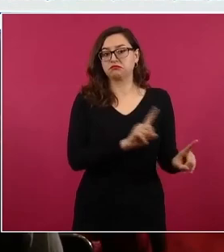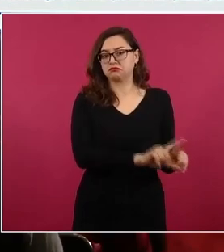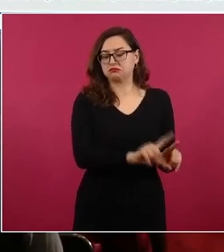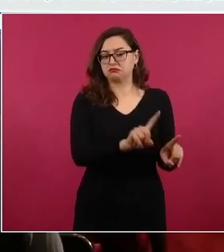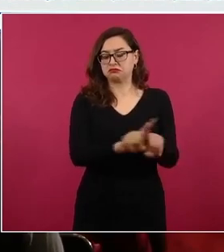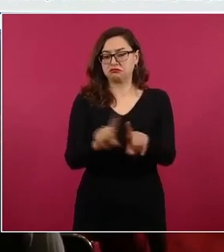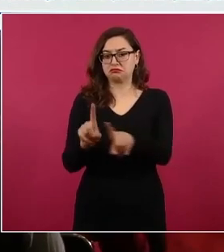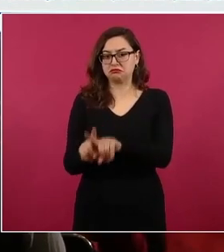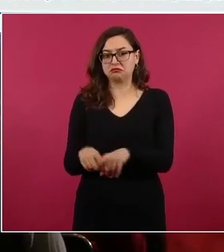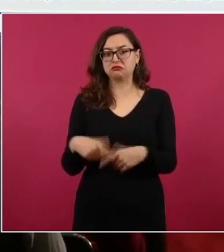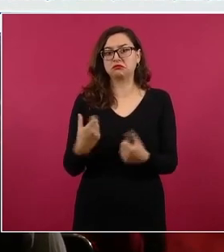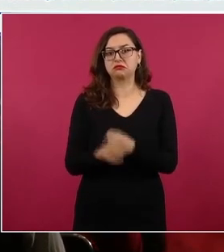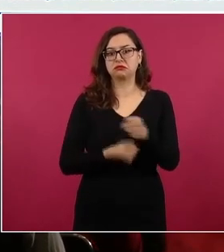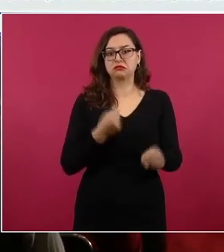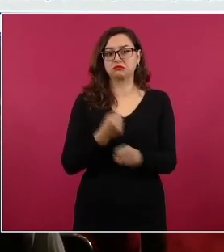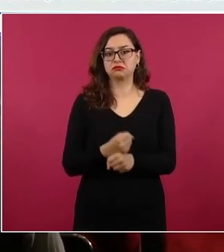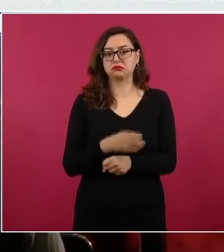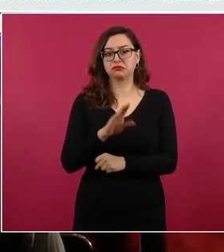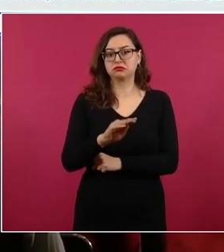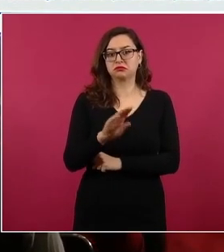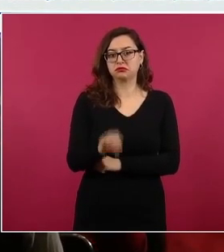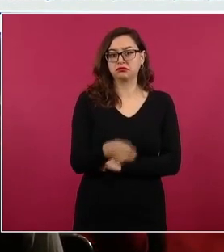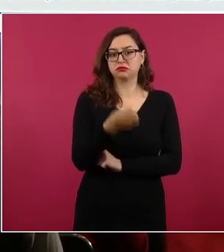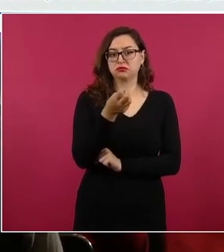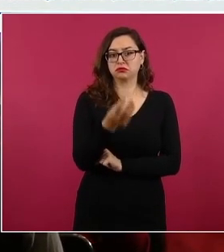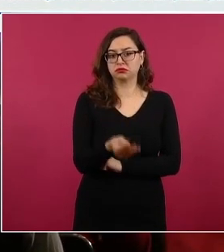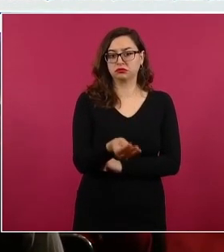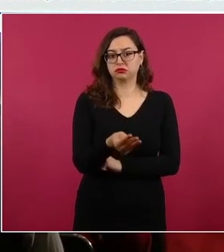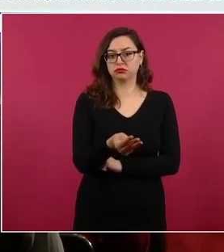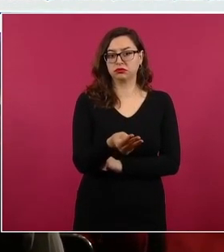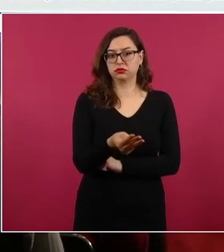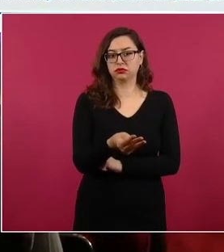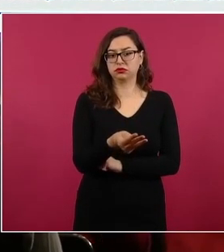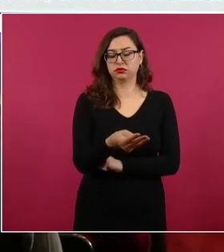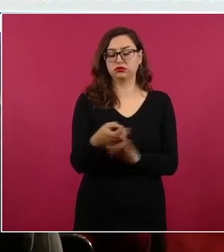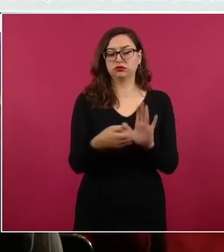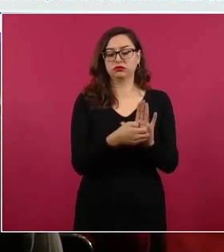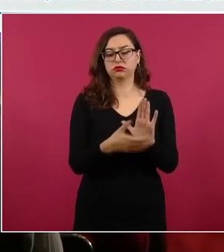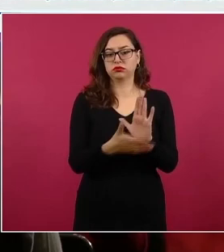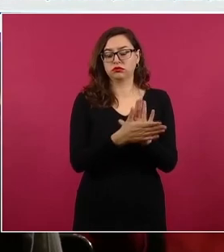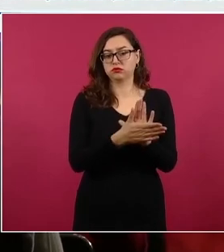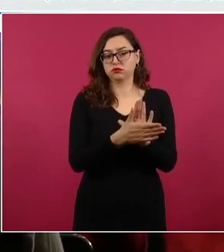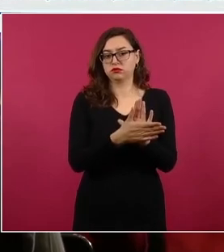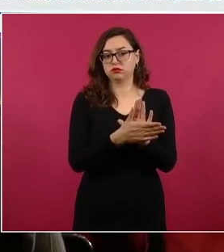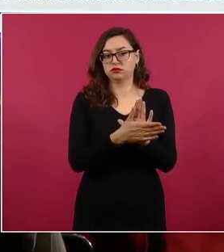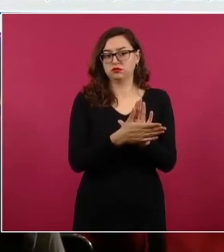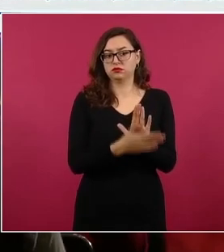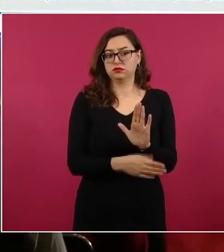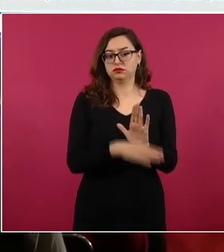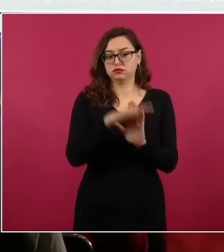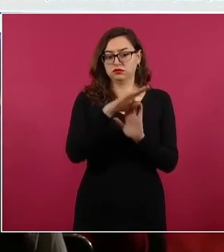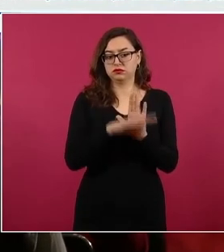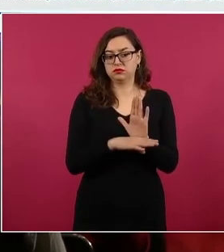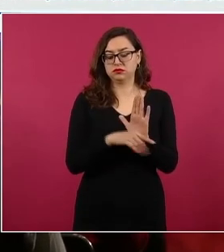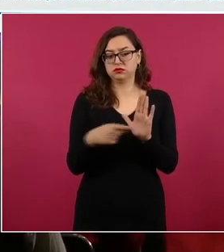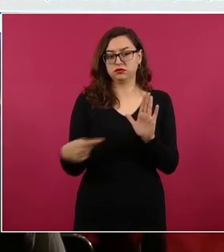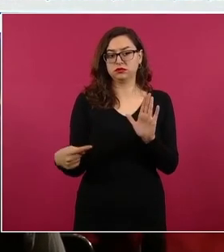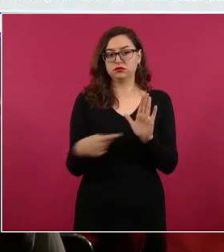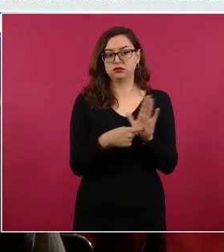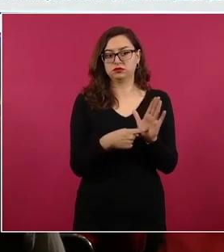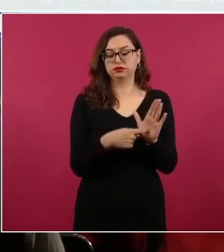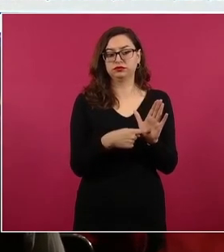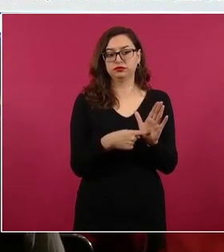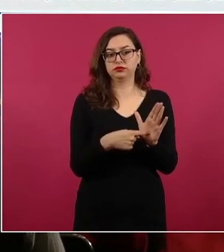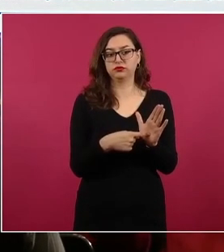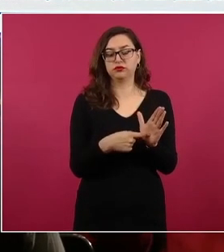En el 93 se establece que esta figura atendería más que a la duración de la pena